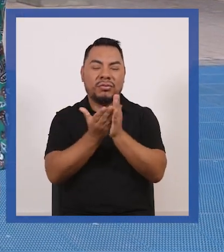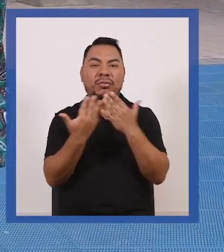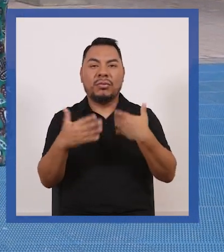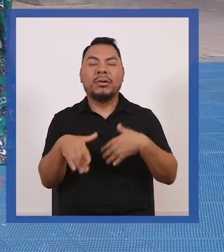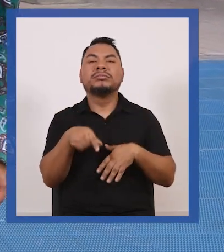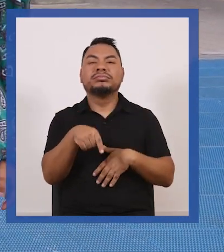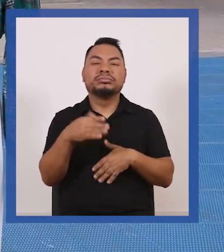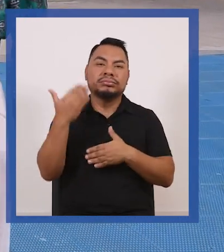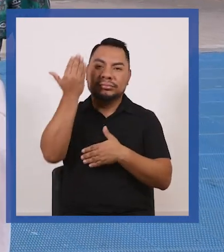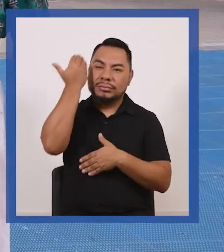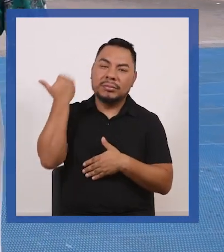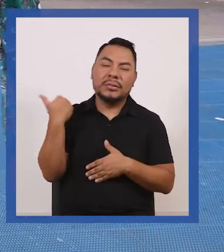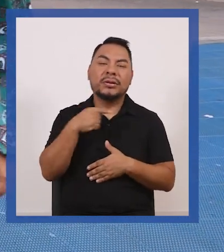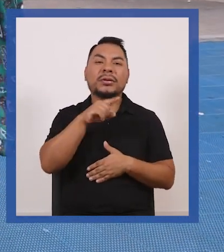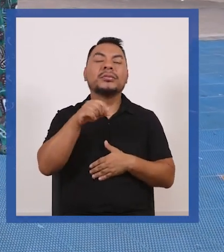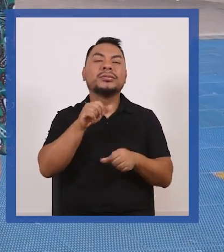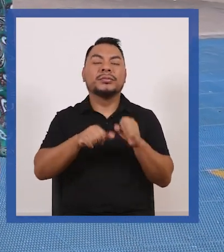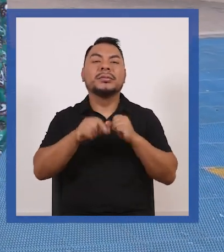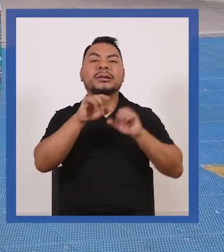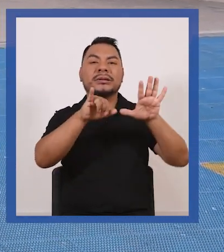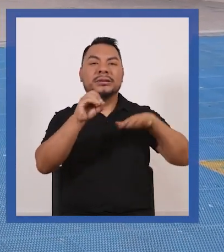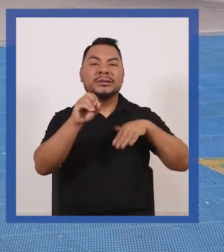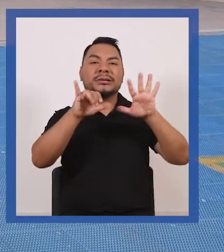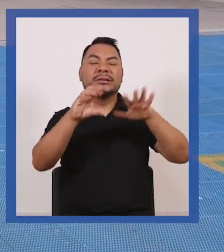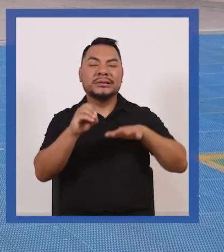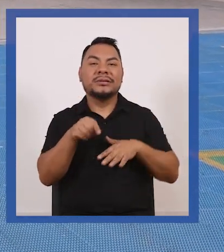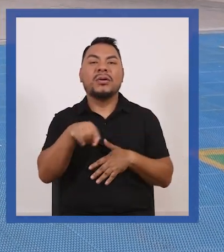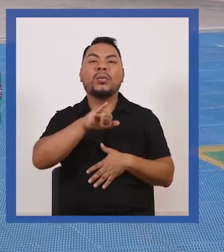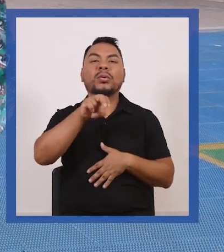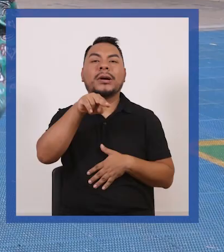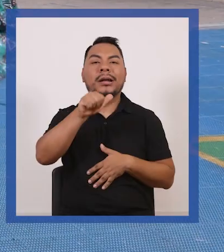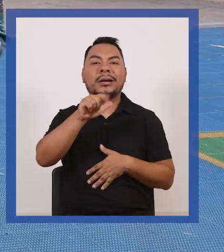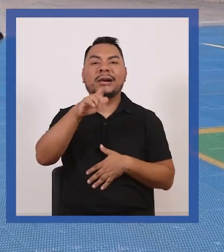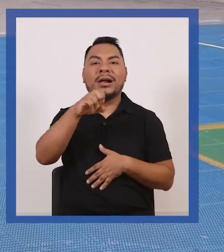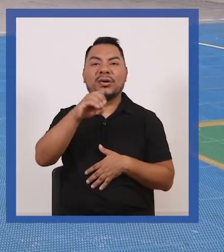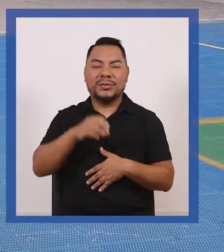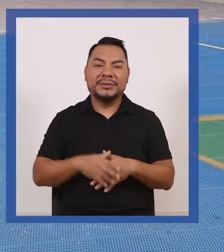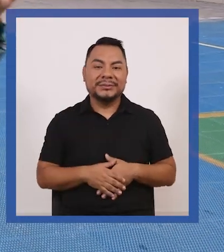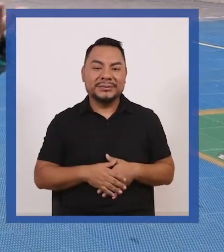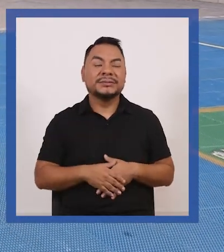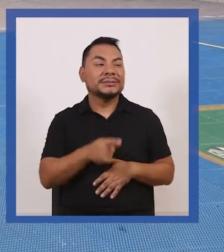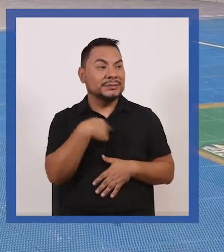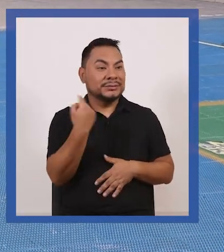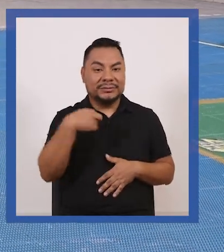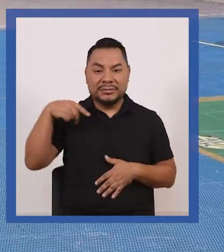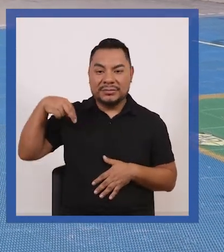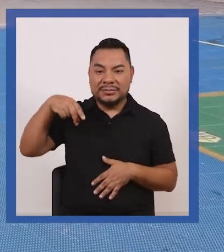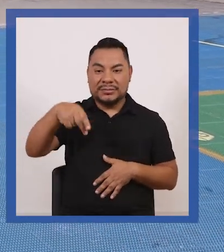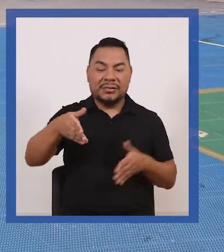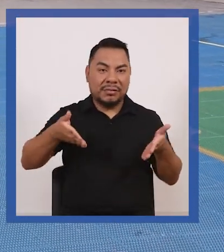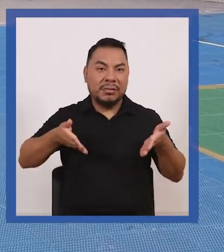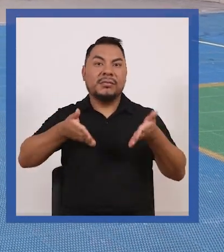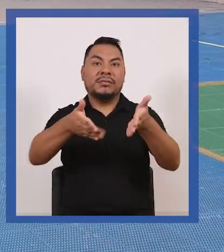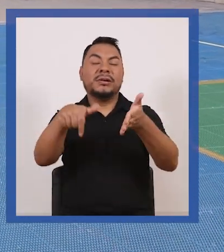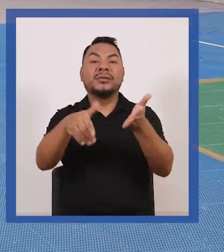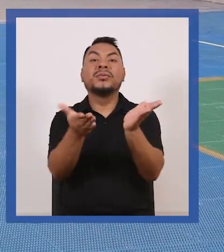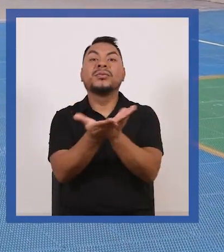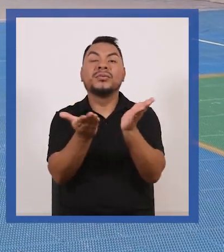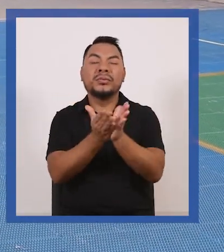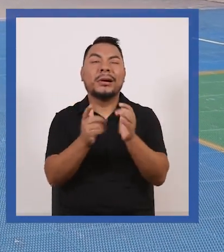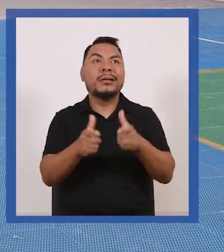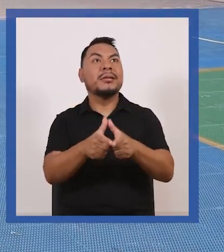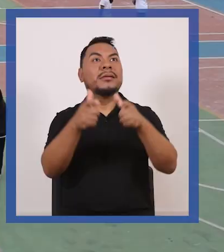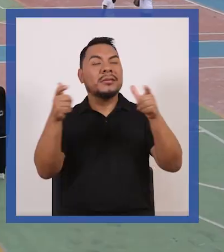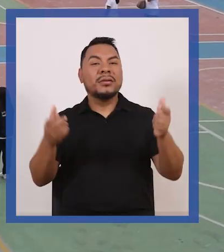emblemática número 6050 Juana Alarco de Dahmer. Estamos ahora caminando un poco por uno de los patios este es un colegio